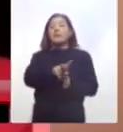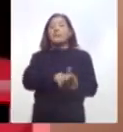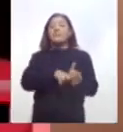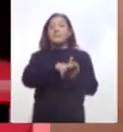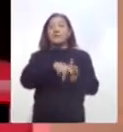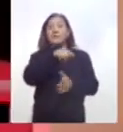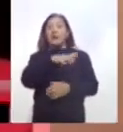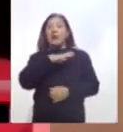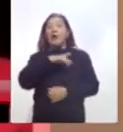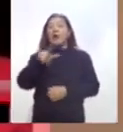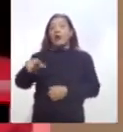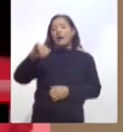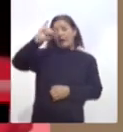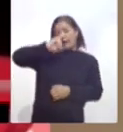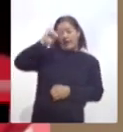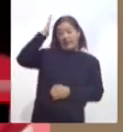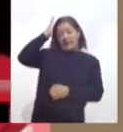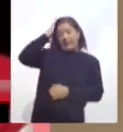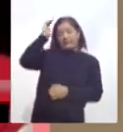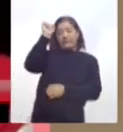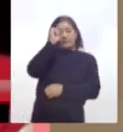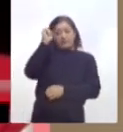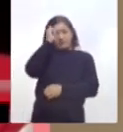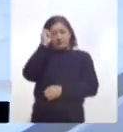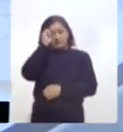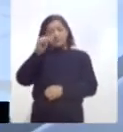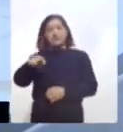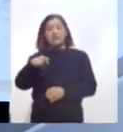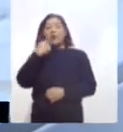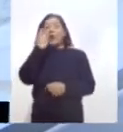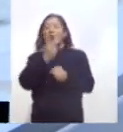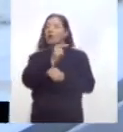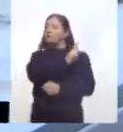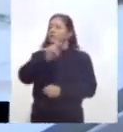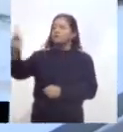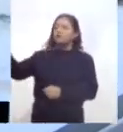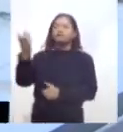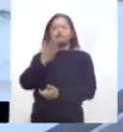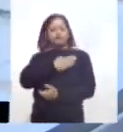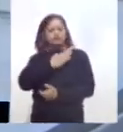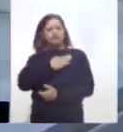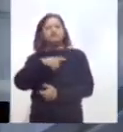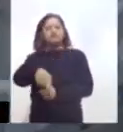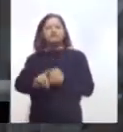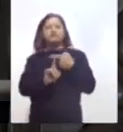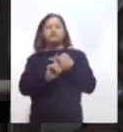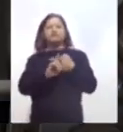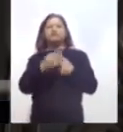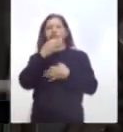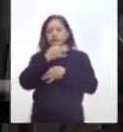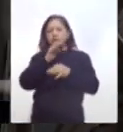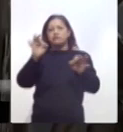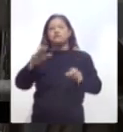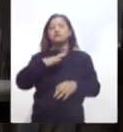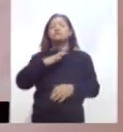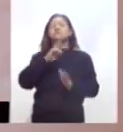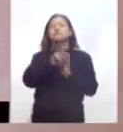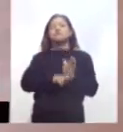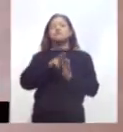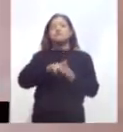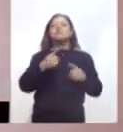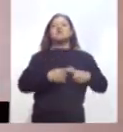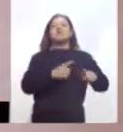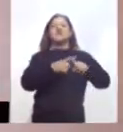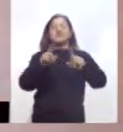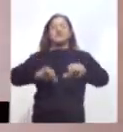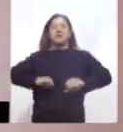aparece la delegada estatal Silvia Elena Rodríguez de Espino, los voluntarios de esta noble institución adelantan que realizarán videos ilustrativos con actividades que